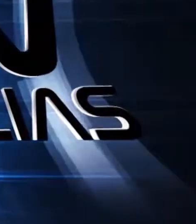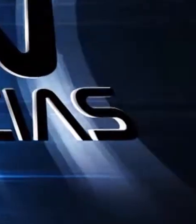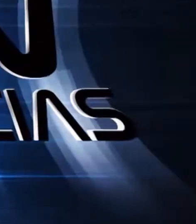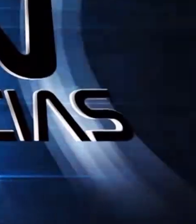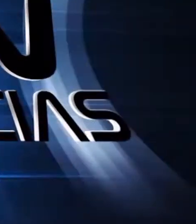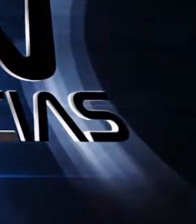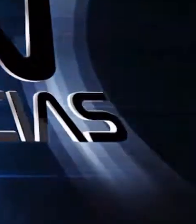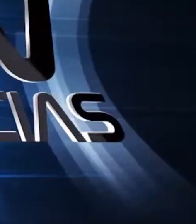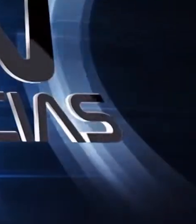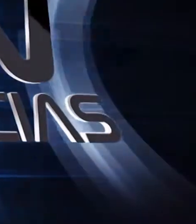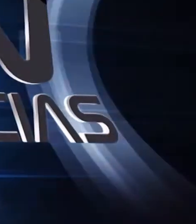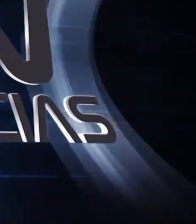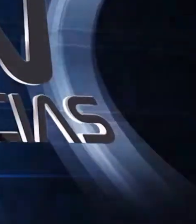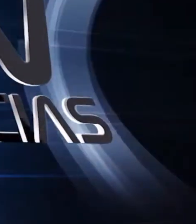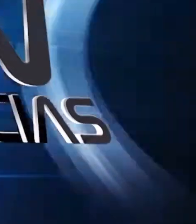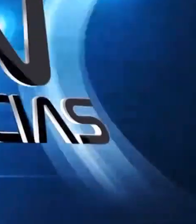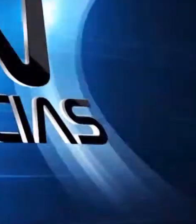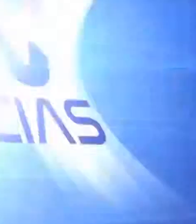¡Gracias! ¡Gracias!